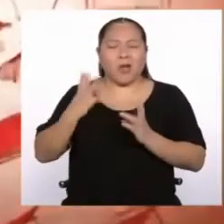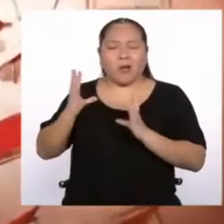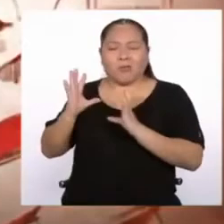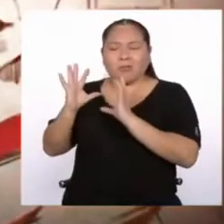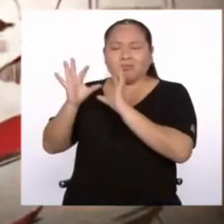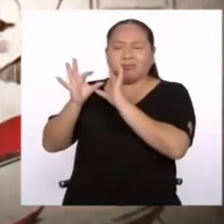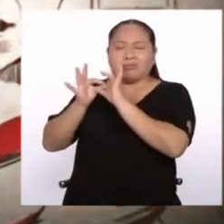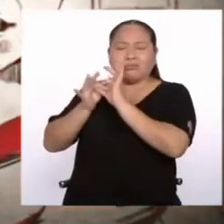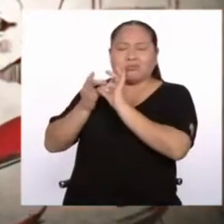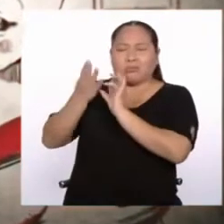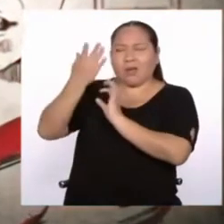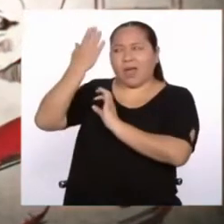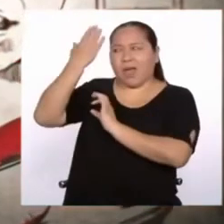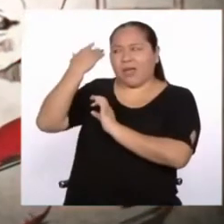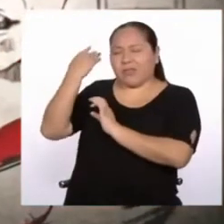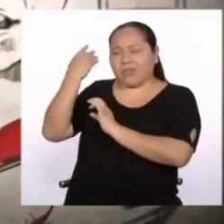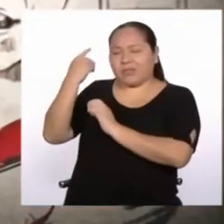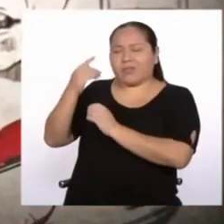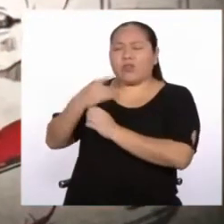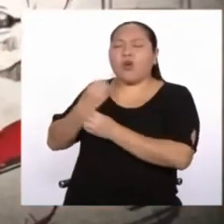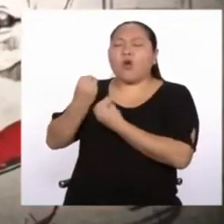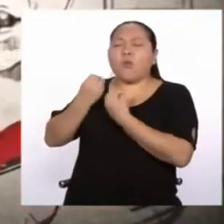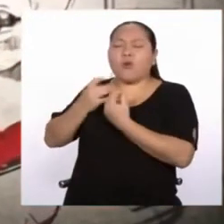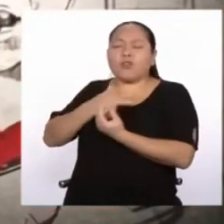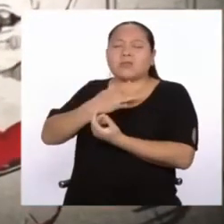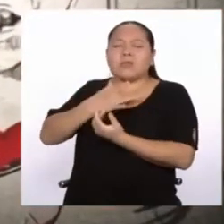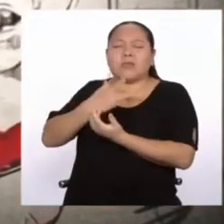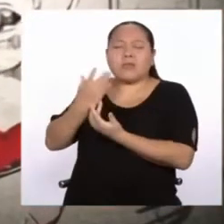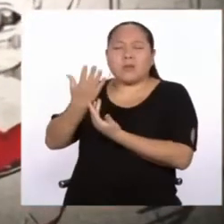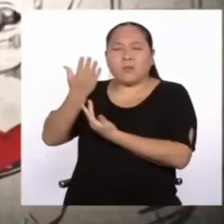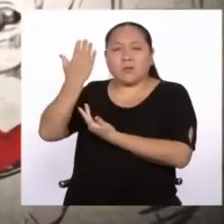y con lo que queremos ser.